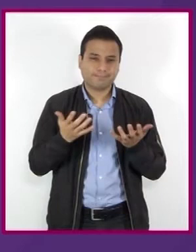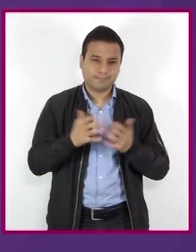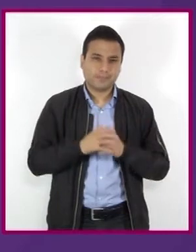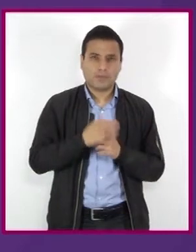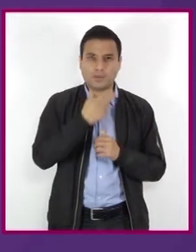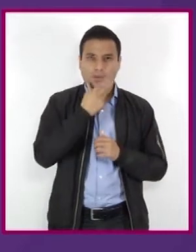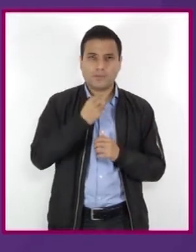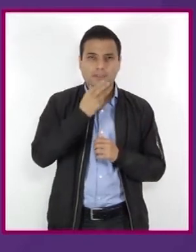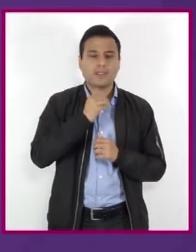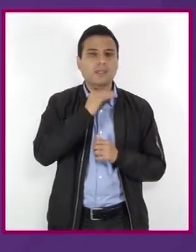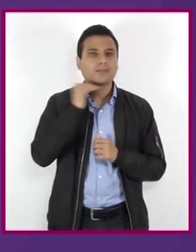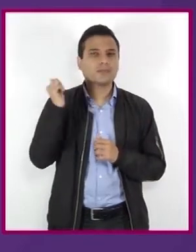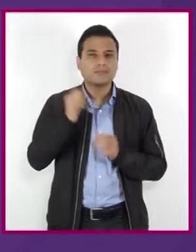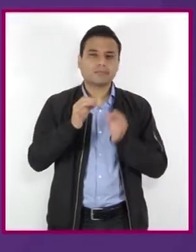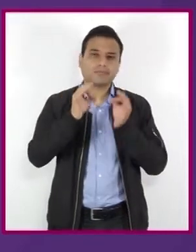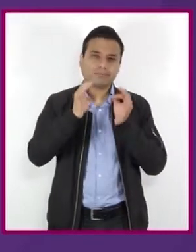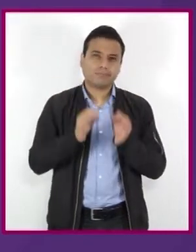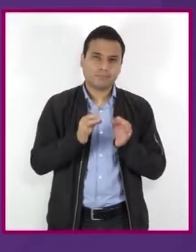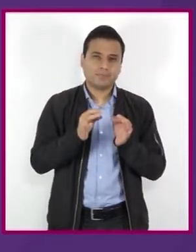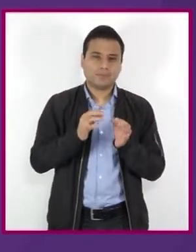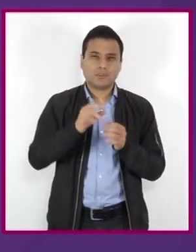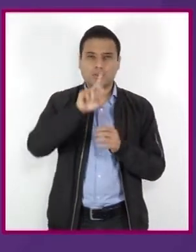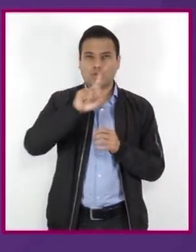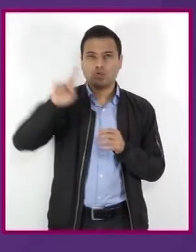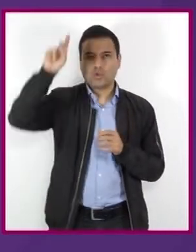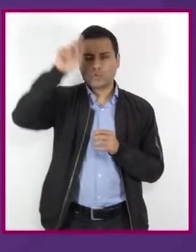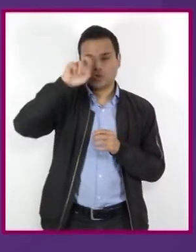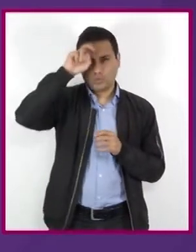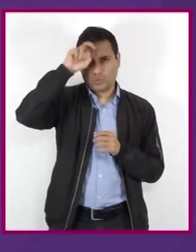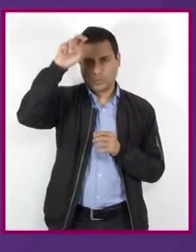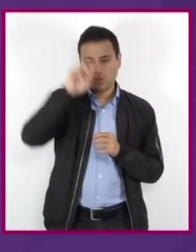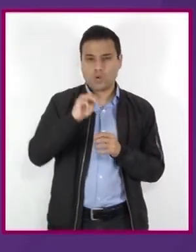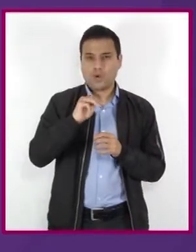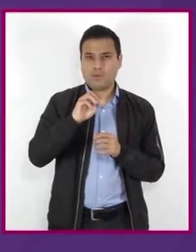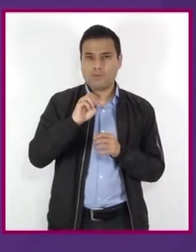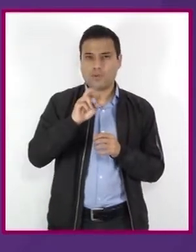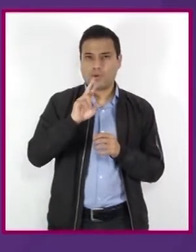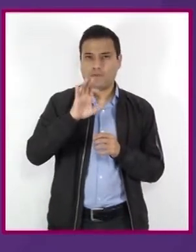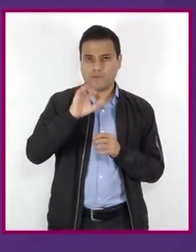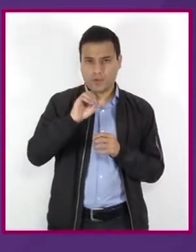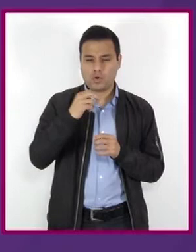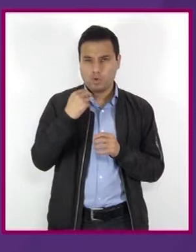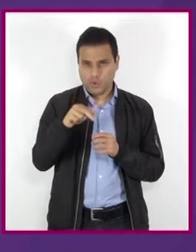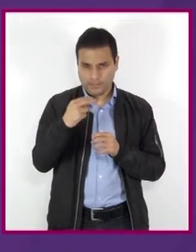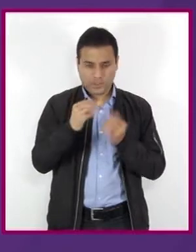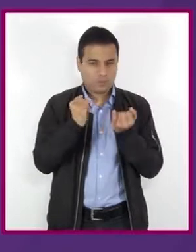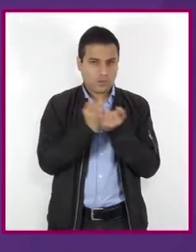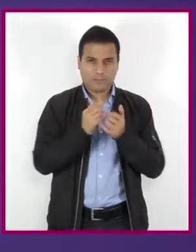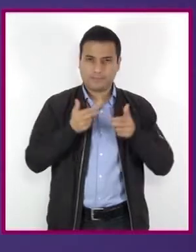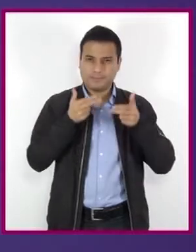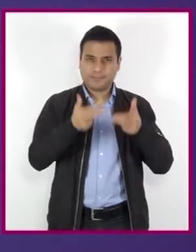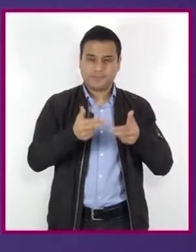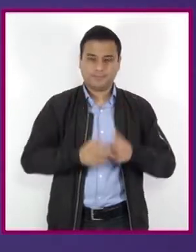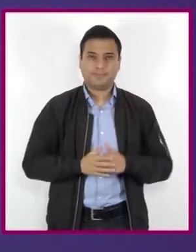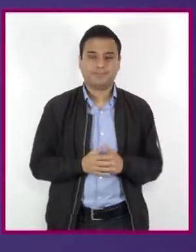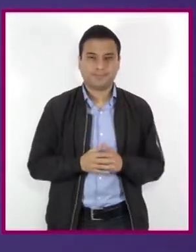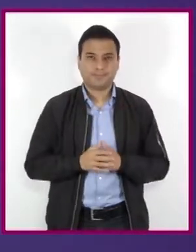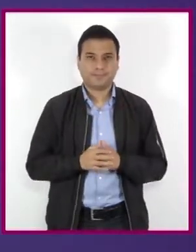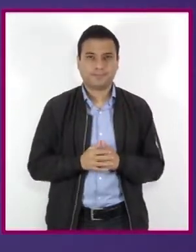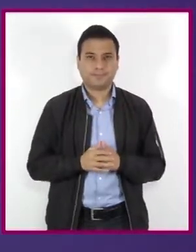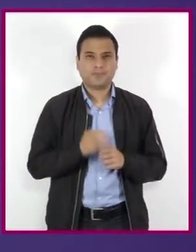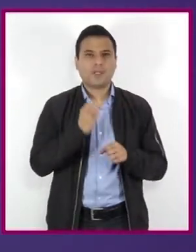griego del sueño. Se utiliza bajo estricta prescripción médica en pacientes con enfermedades en fase terminal. Los